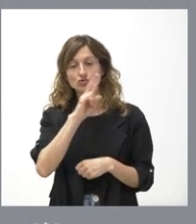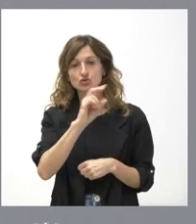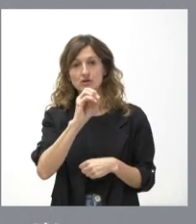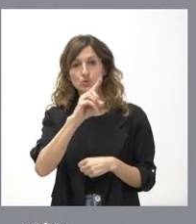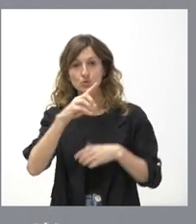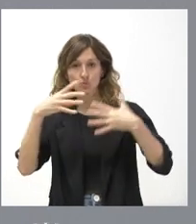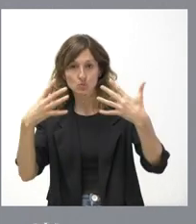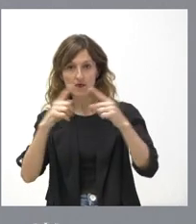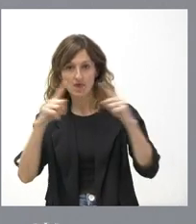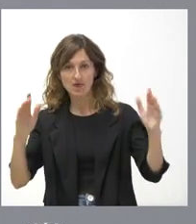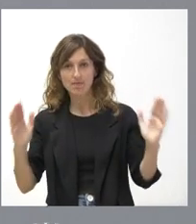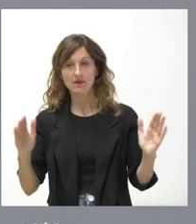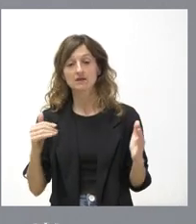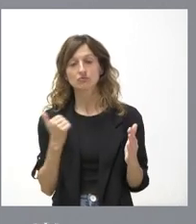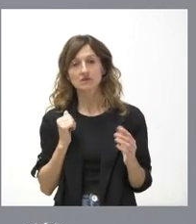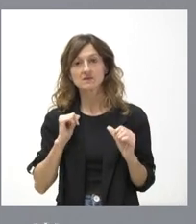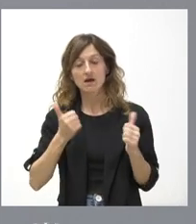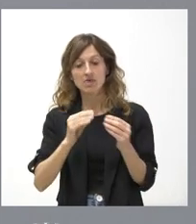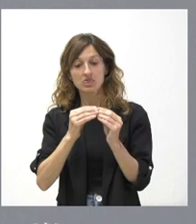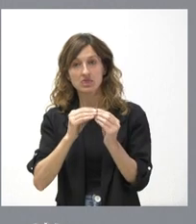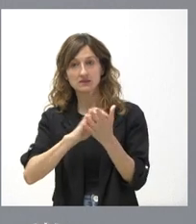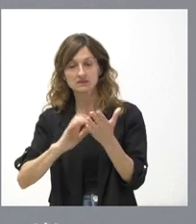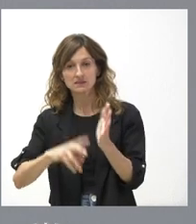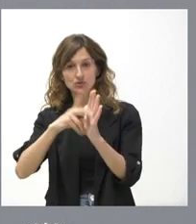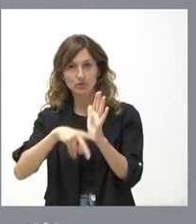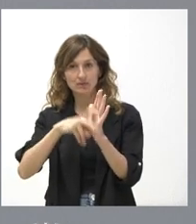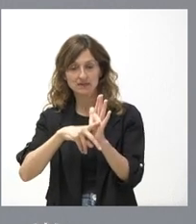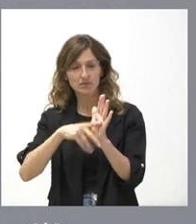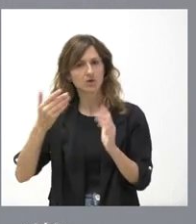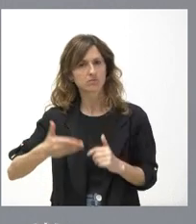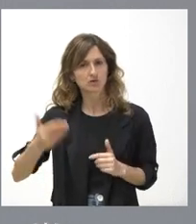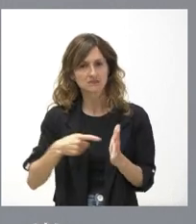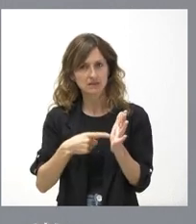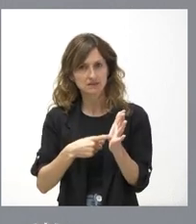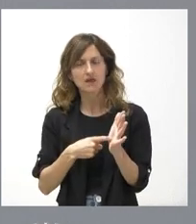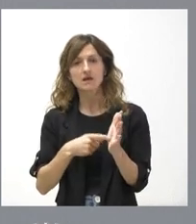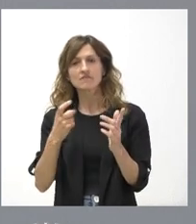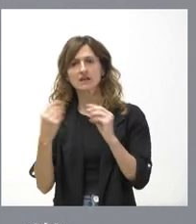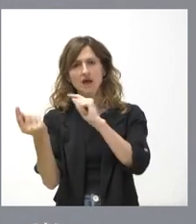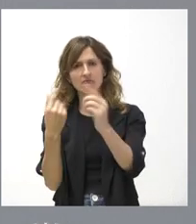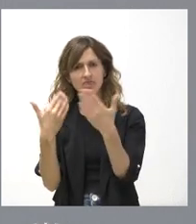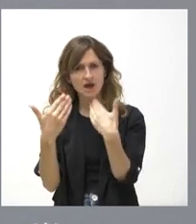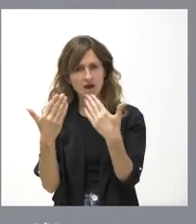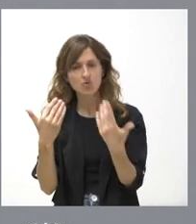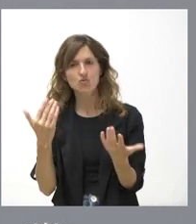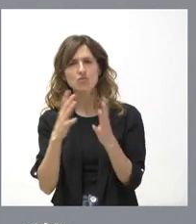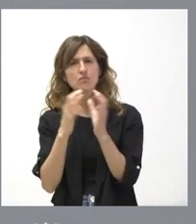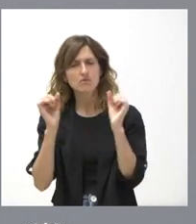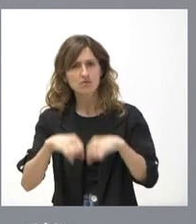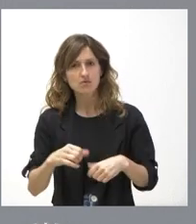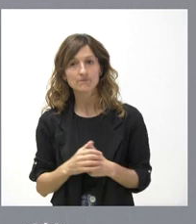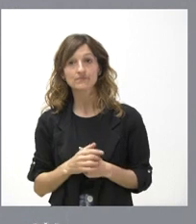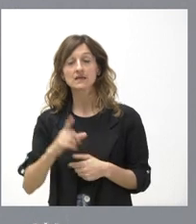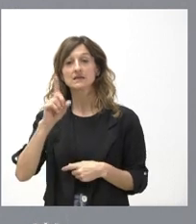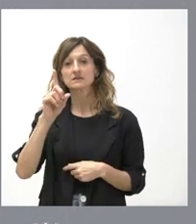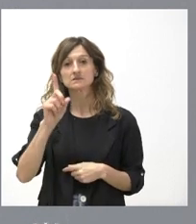por tanto, se están dando pasos para la elaboración de este texto normativo, que es un texto importante, exige diálogo, exige consenso y